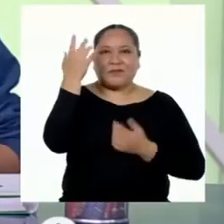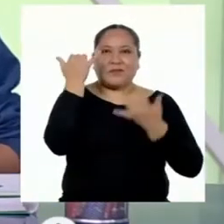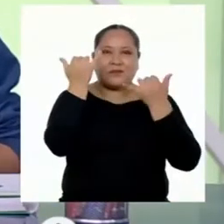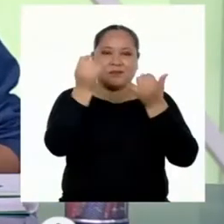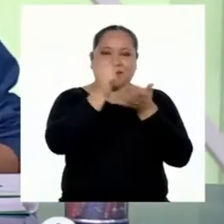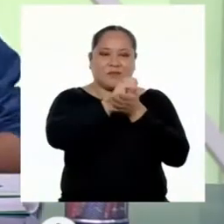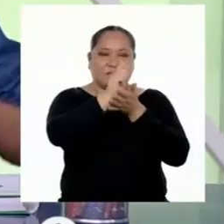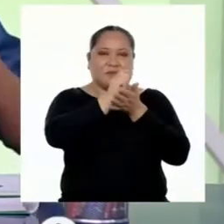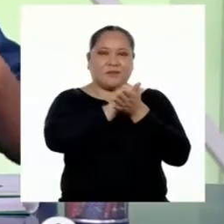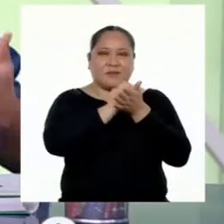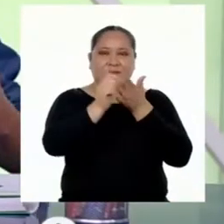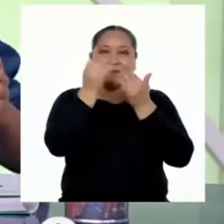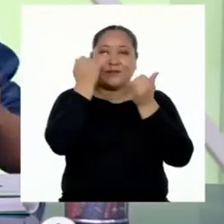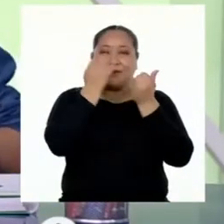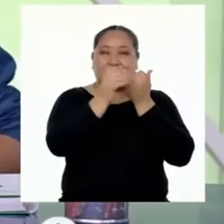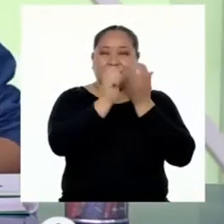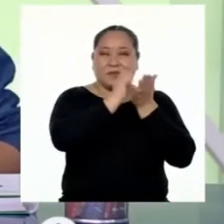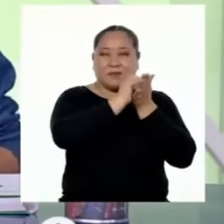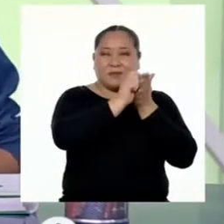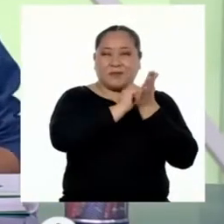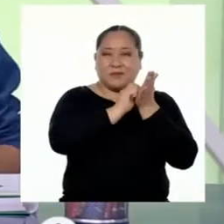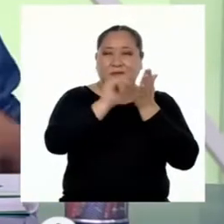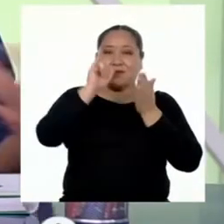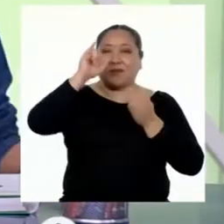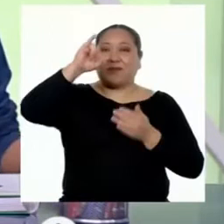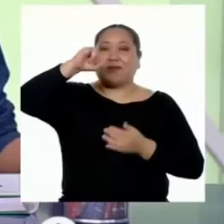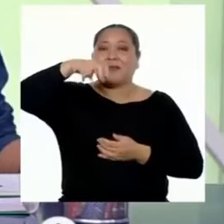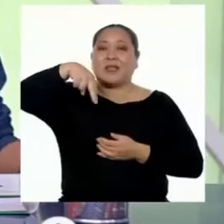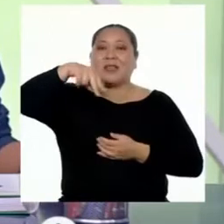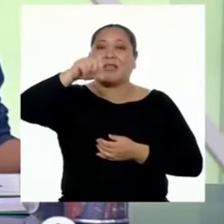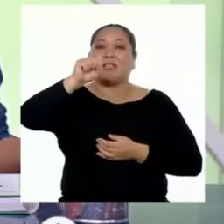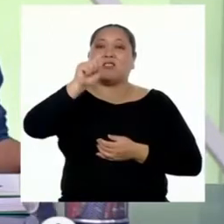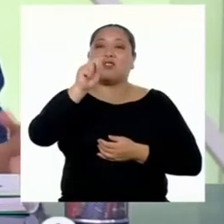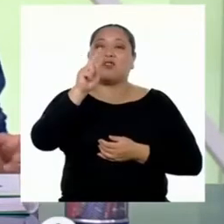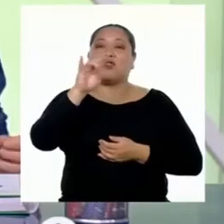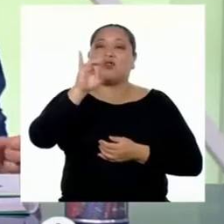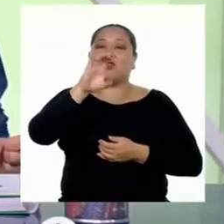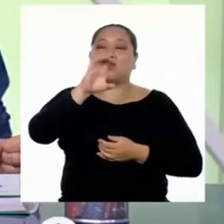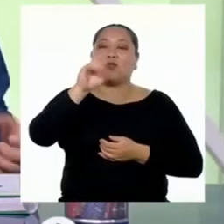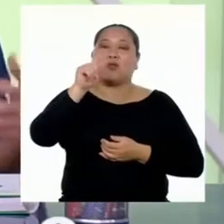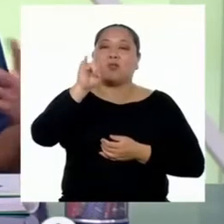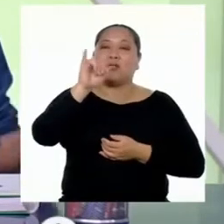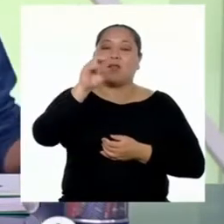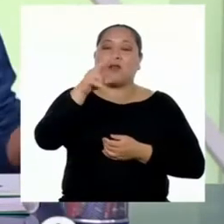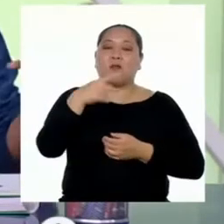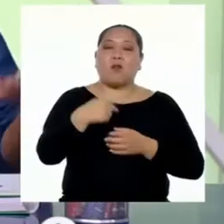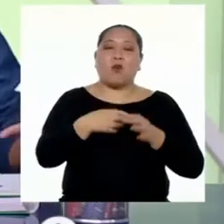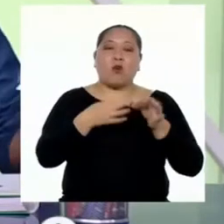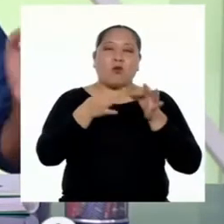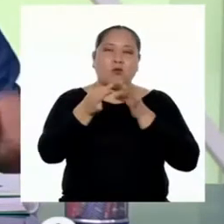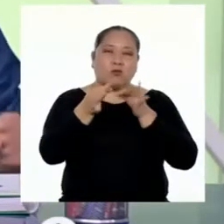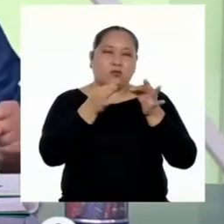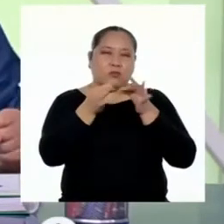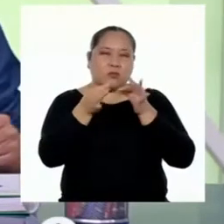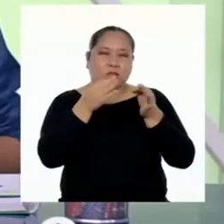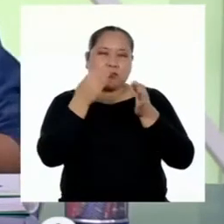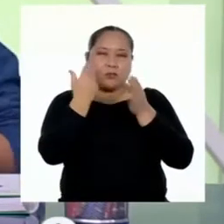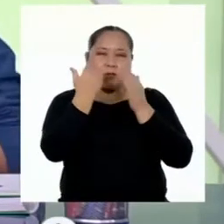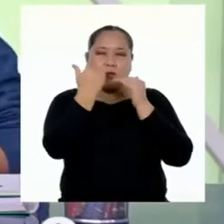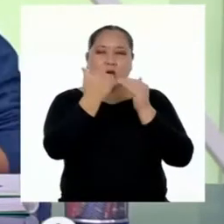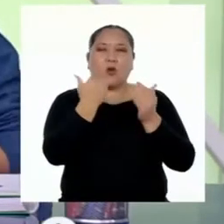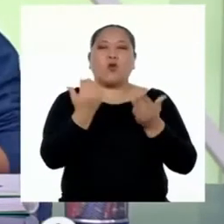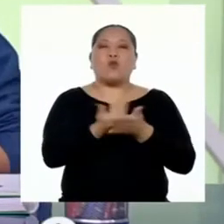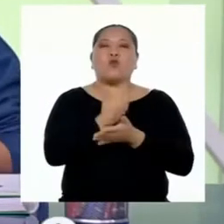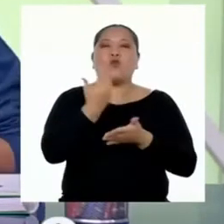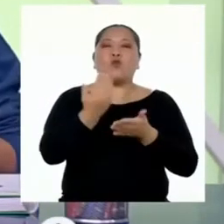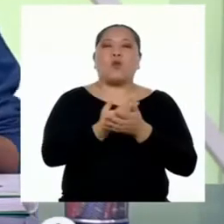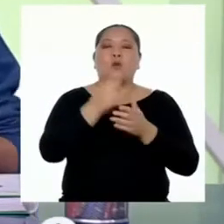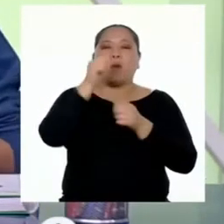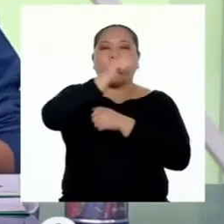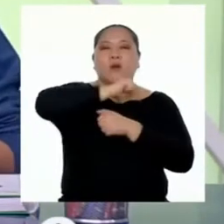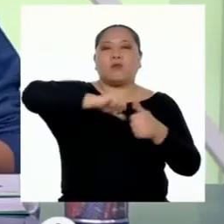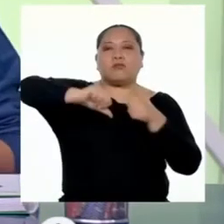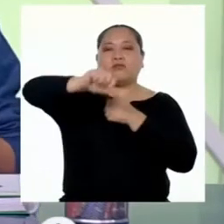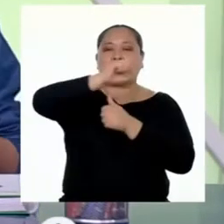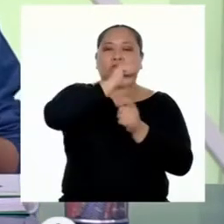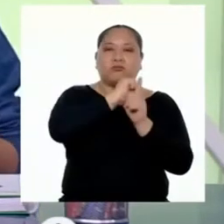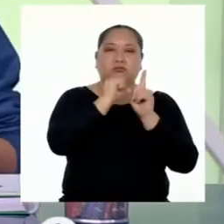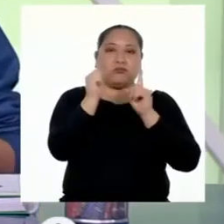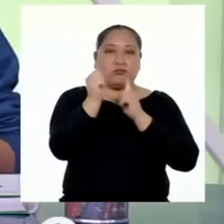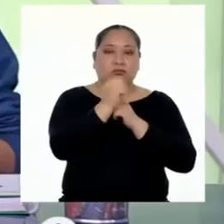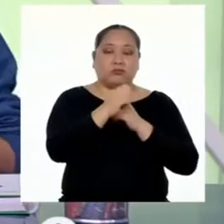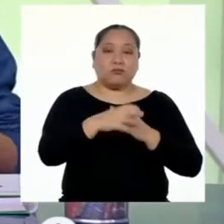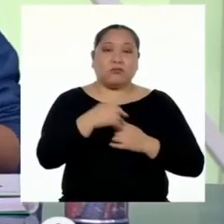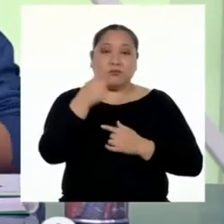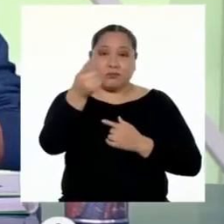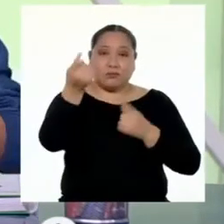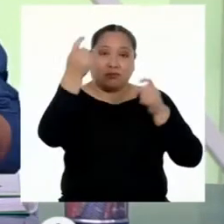escribir la versión final de nuestro texto instructivo con recomendaciones para hacer efectiva la nueva convivencia social. Y por eso están aquí,